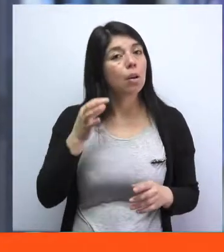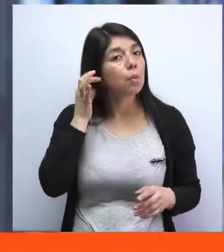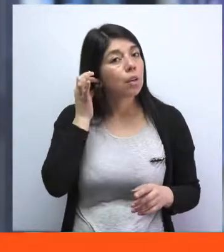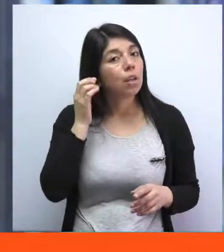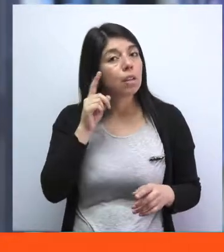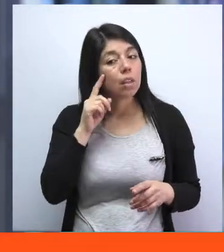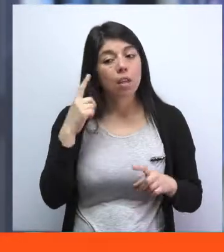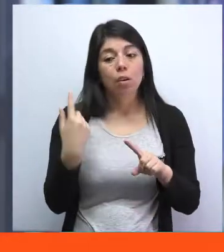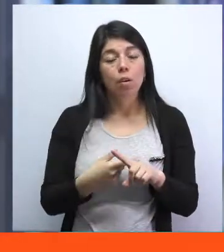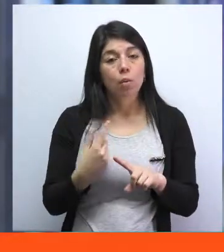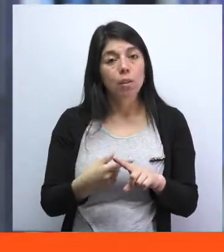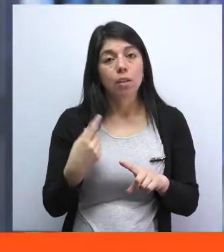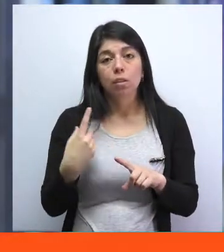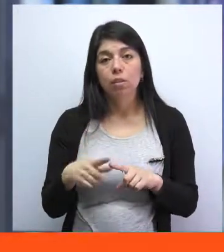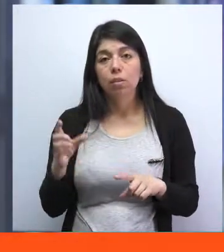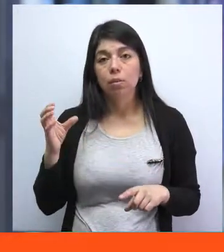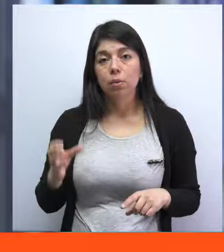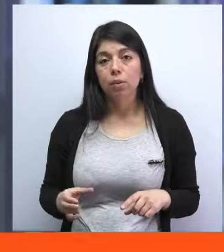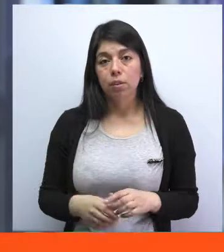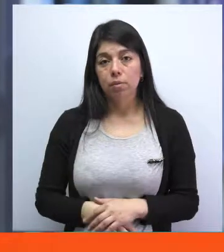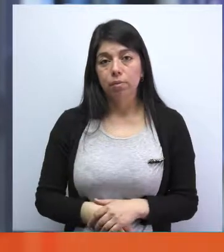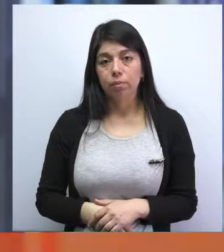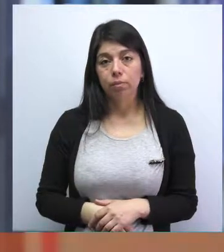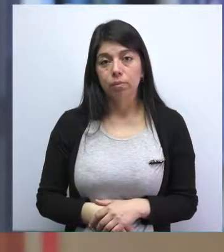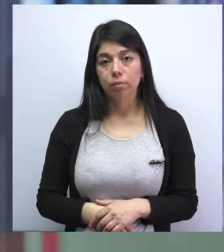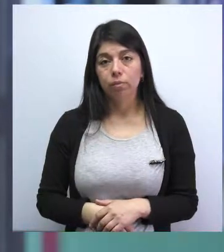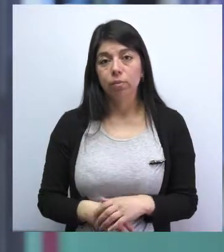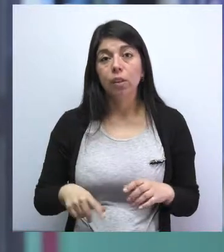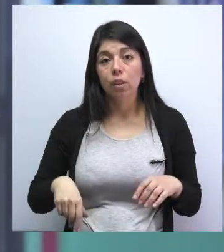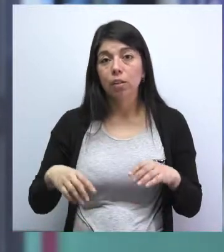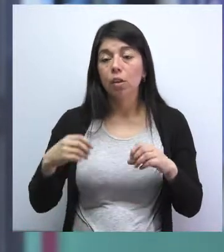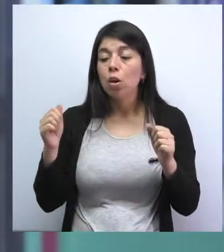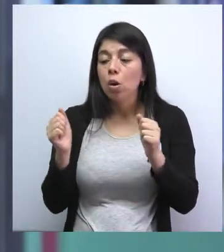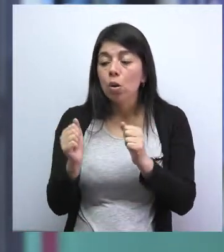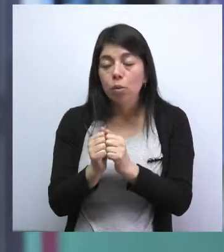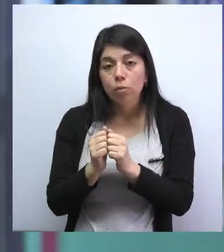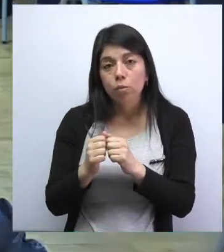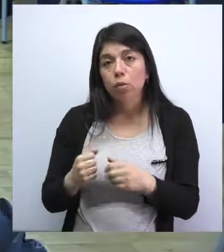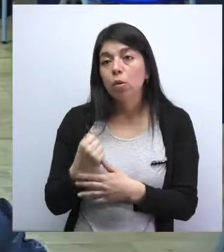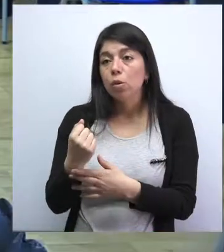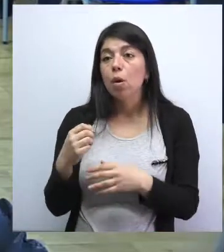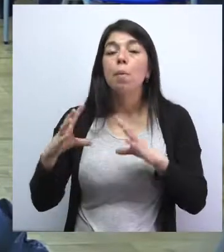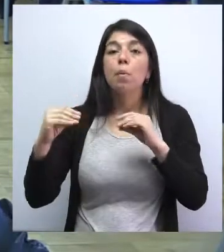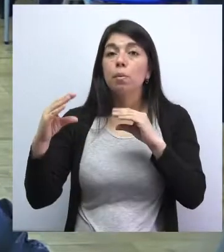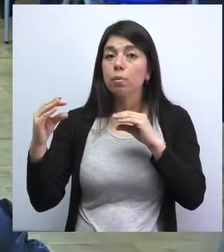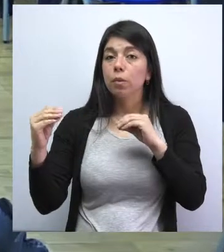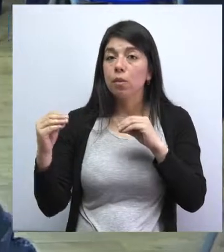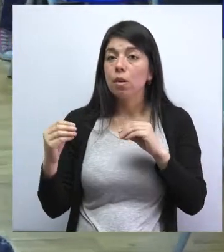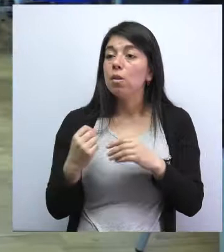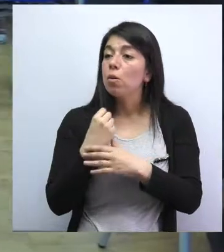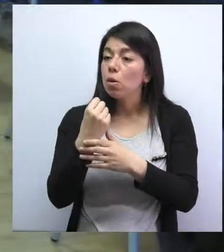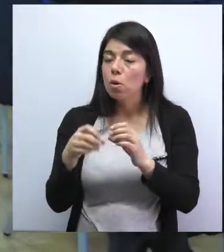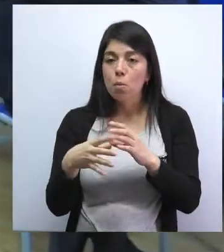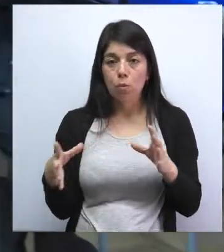las personas más cercanas que tiene y esta charla le sirve demasiado a las personas que vinieron. Esta